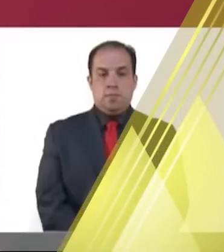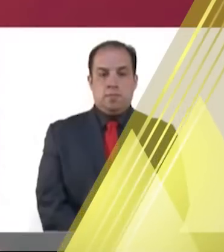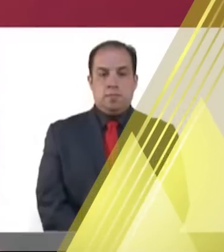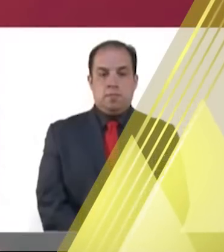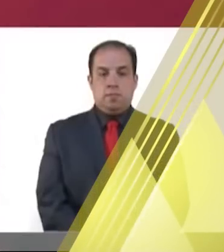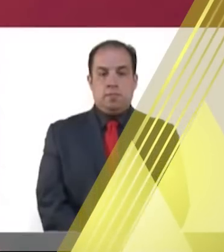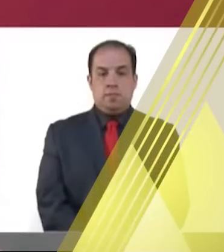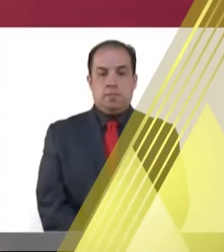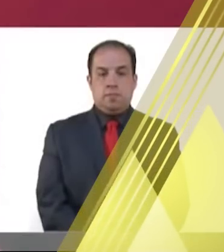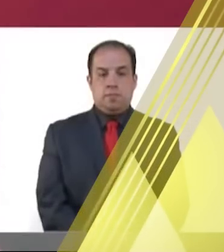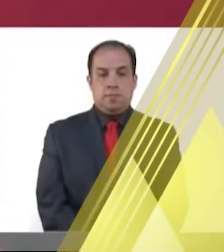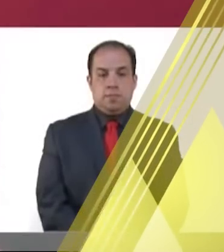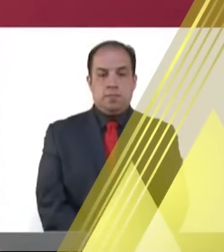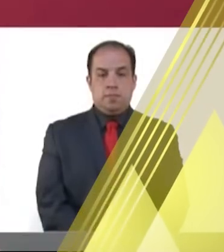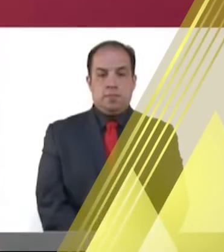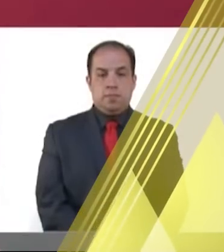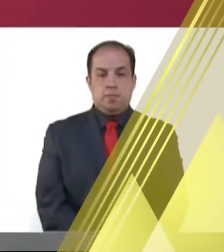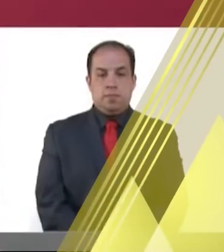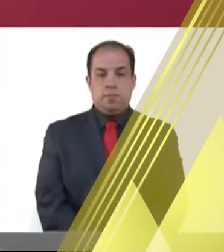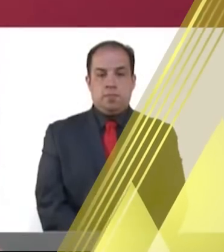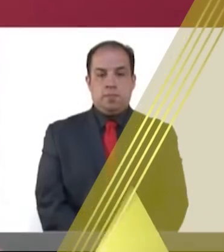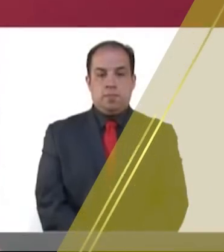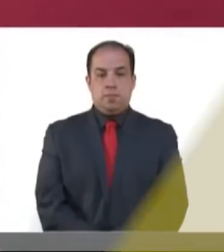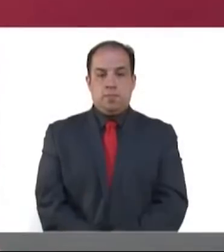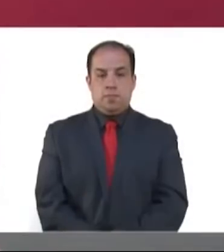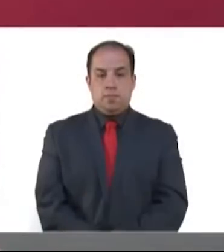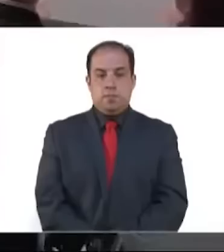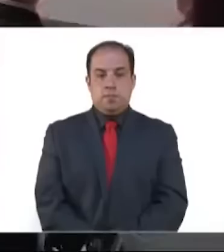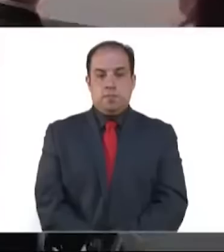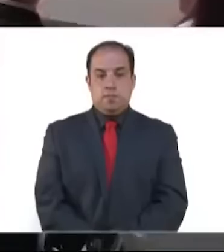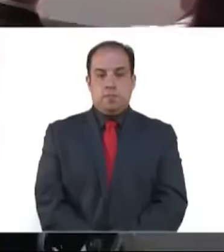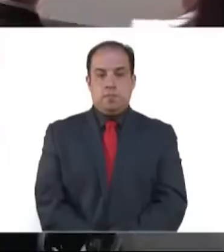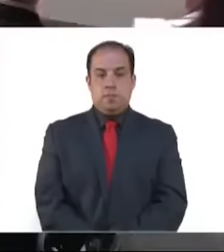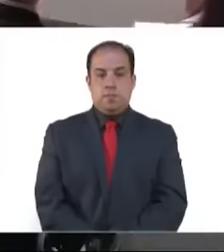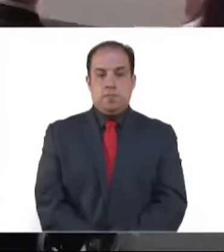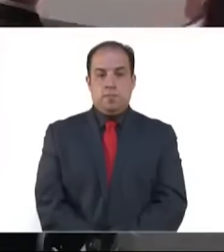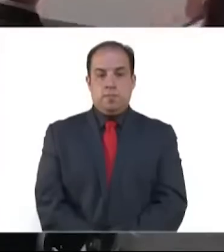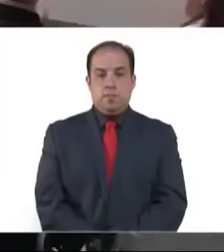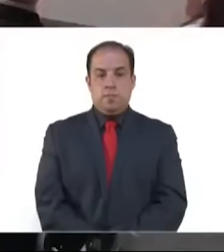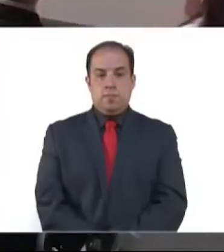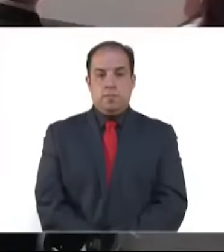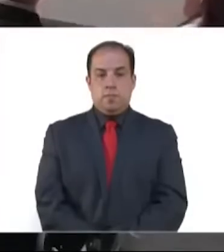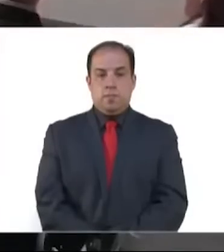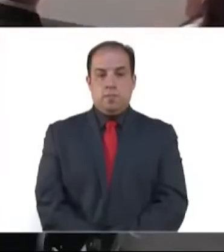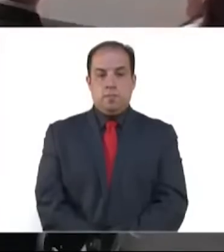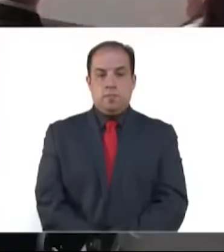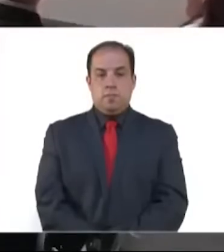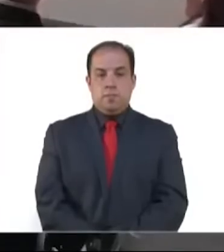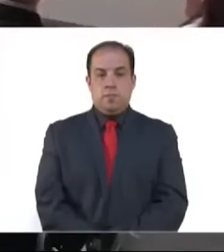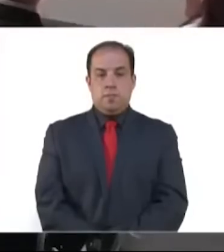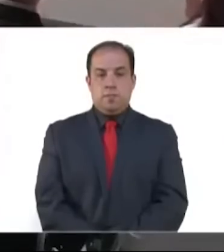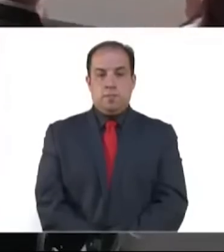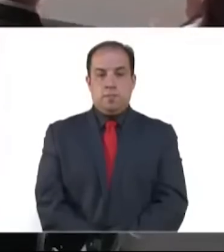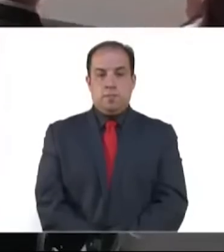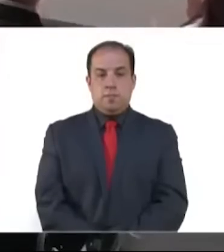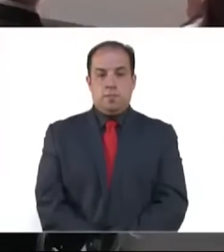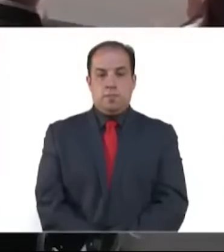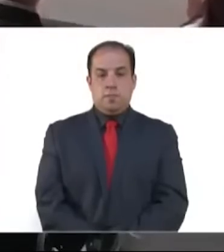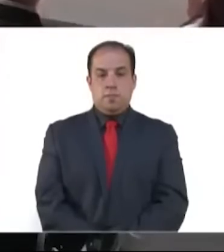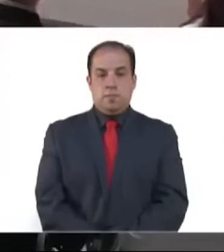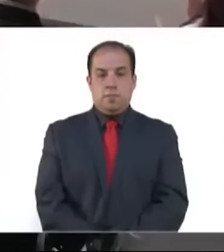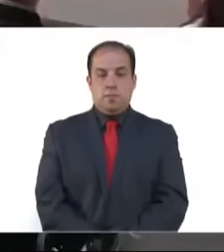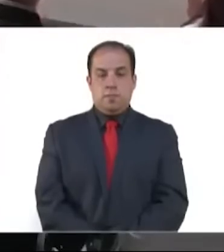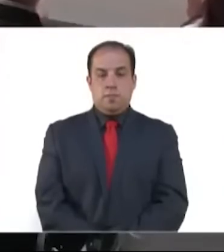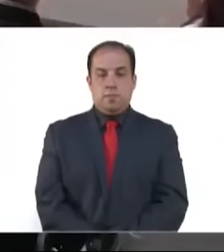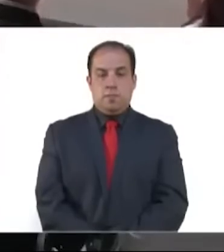Luego de que Claudia Sheinbaum, jefa de gobierno, anunciara que dejará de manera definitiva su cargo para contender en la encuesta interna de